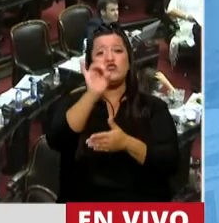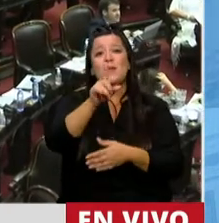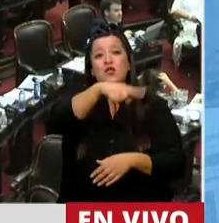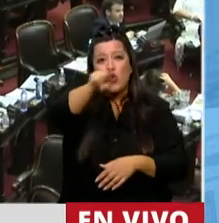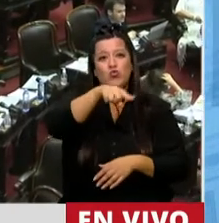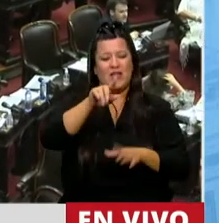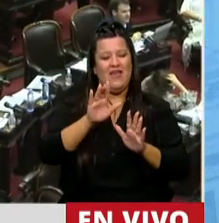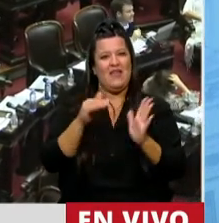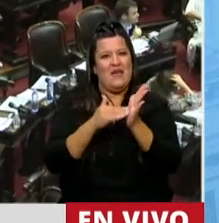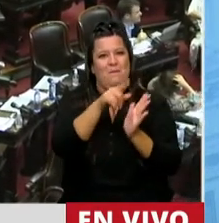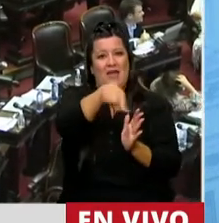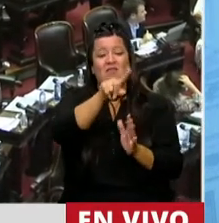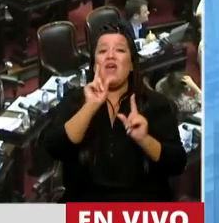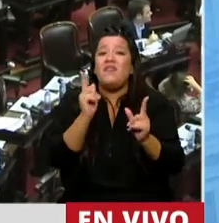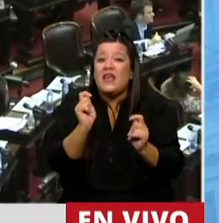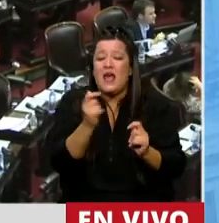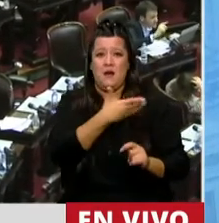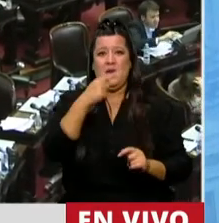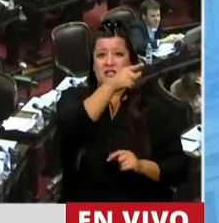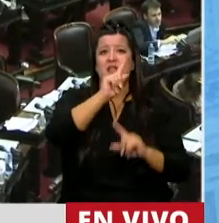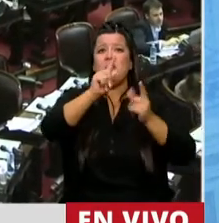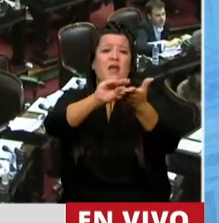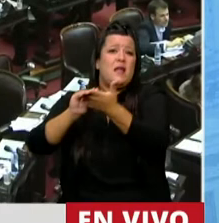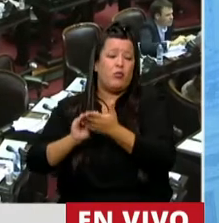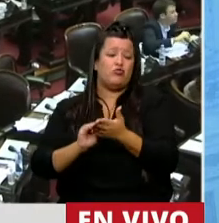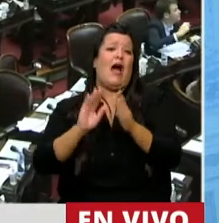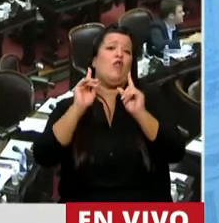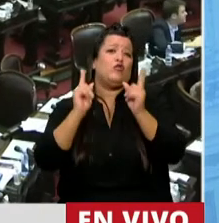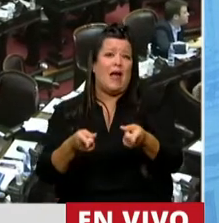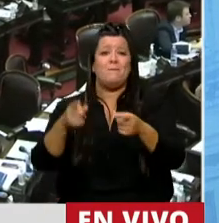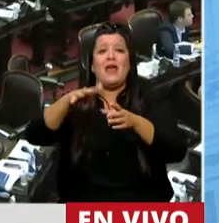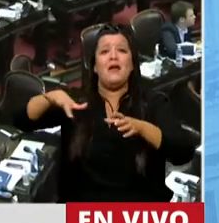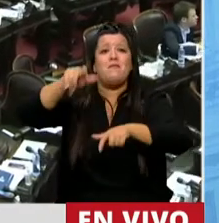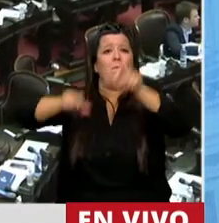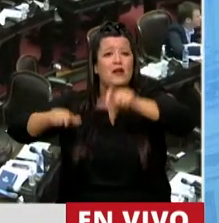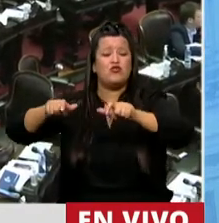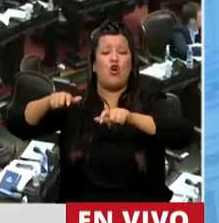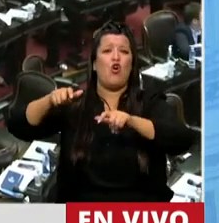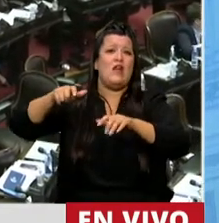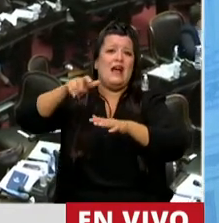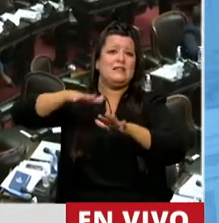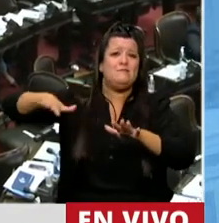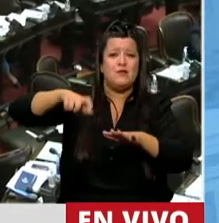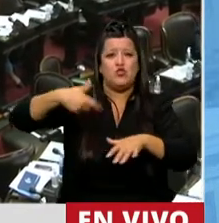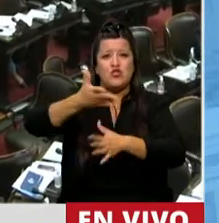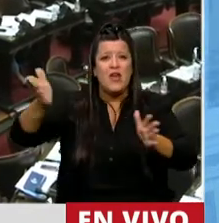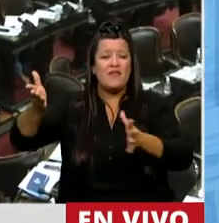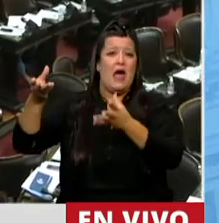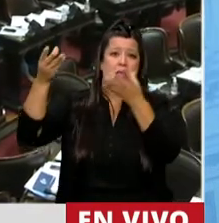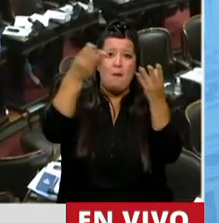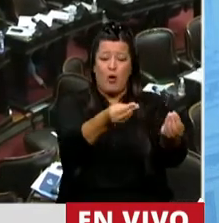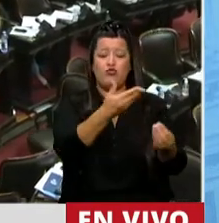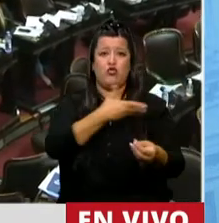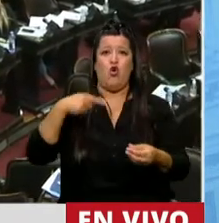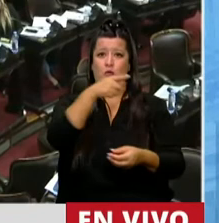de ustedes. Depende del presidente, depende de los diputados, depende de los movimientos sociales que adhieren al